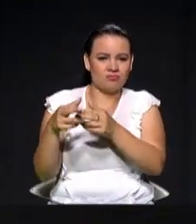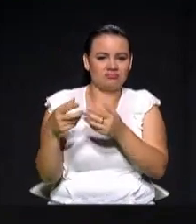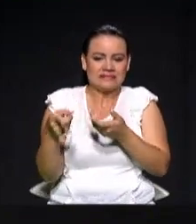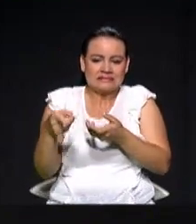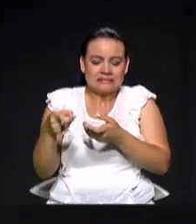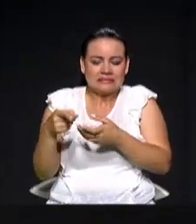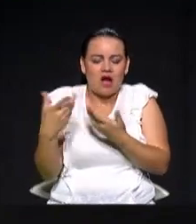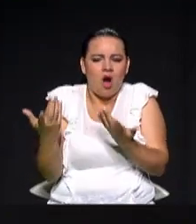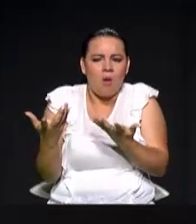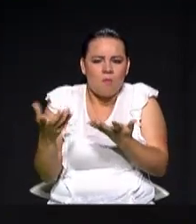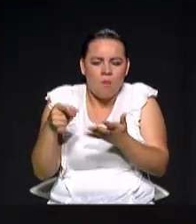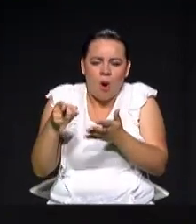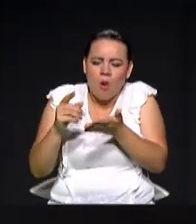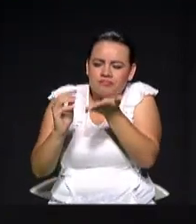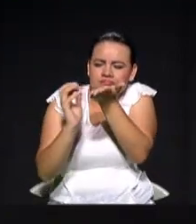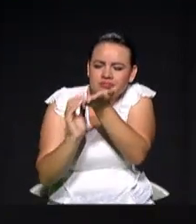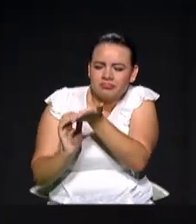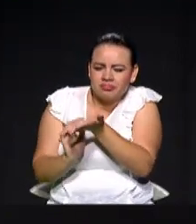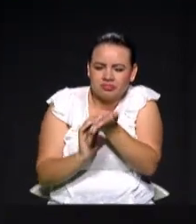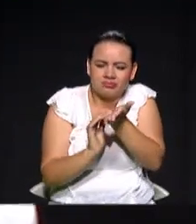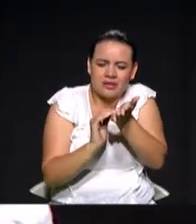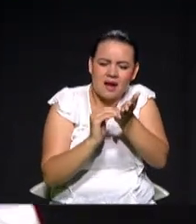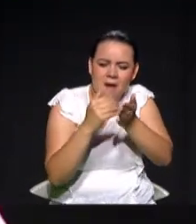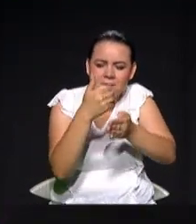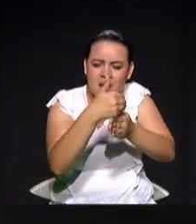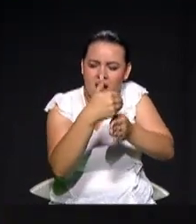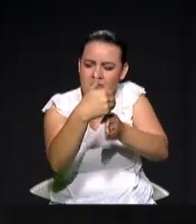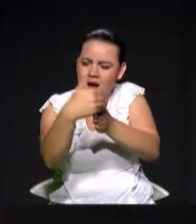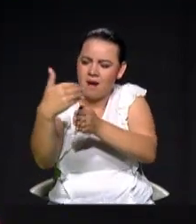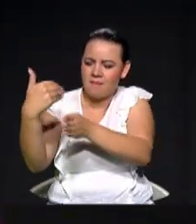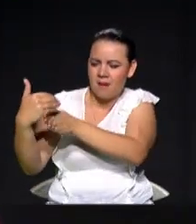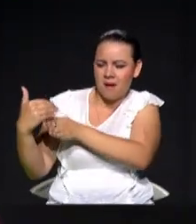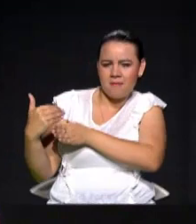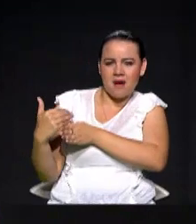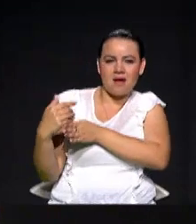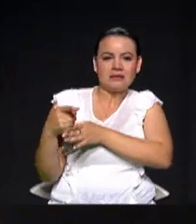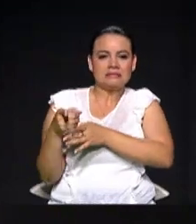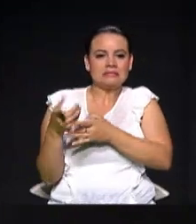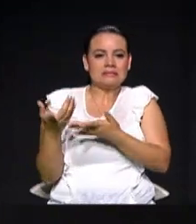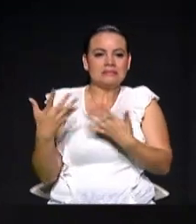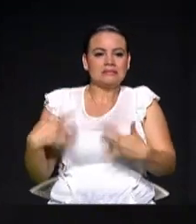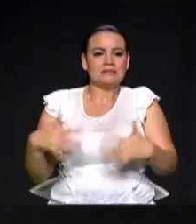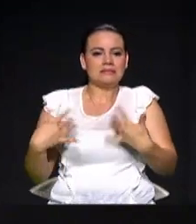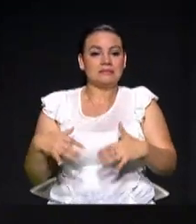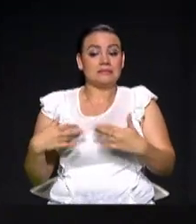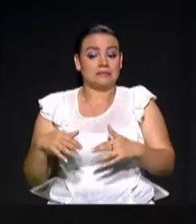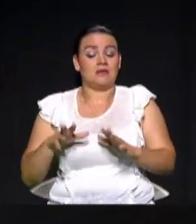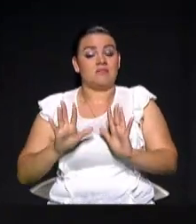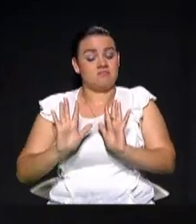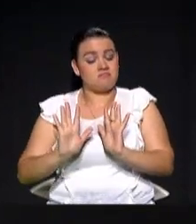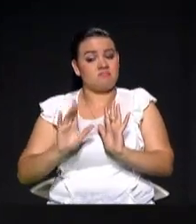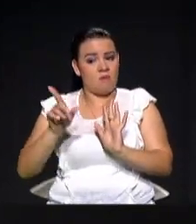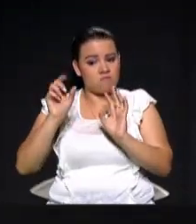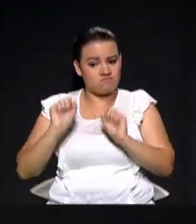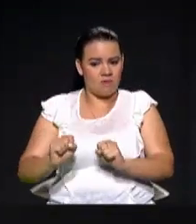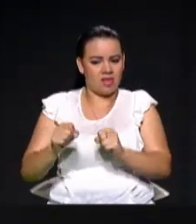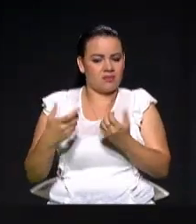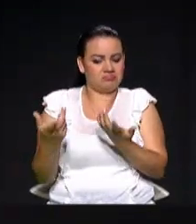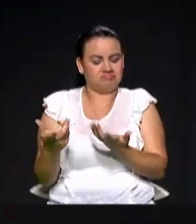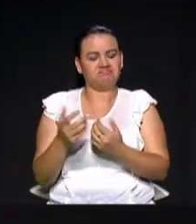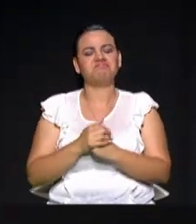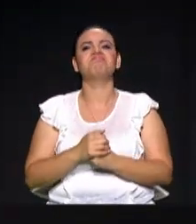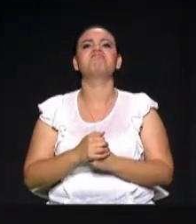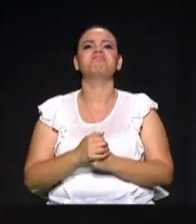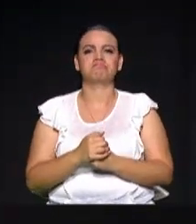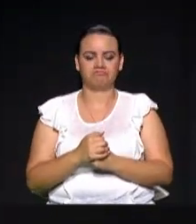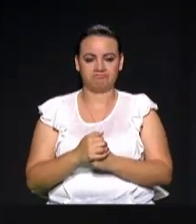Suprema, que el río es sujeto de derecho. Y en tercer lugar hay que